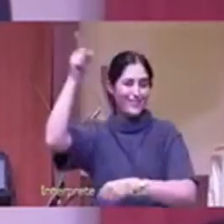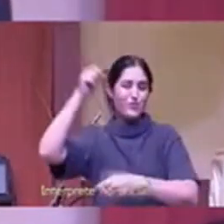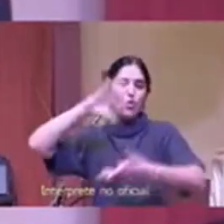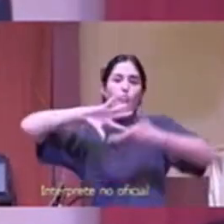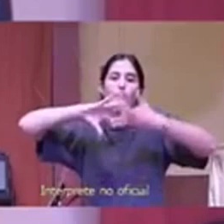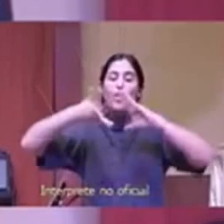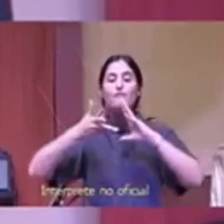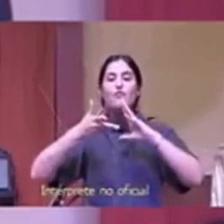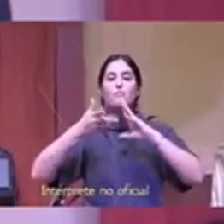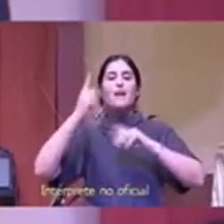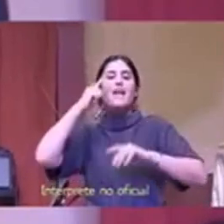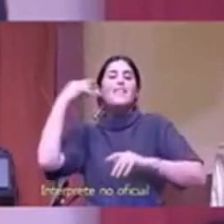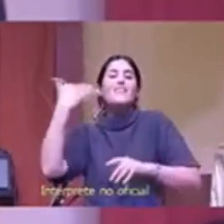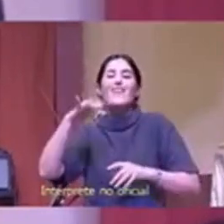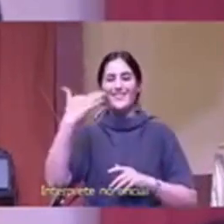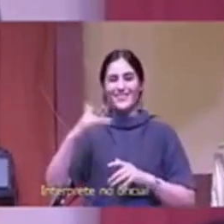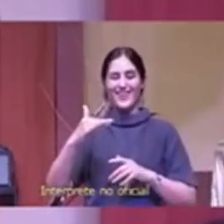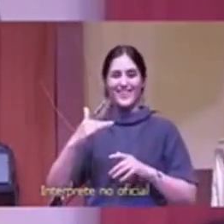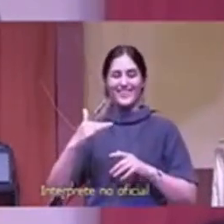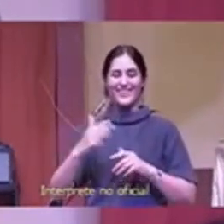desea